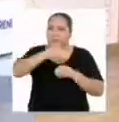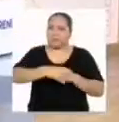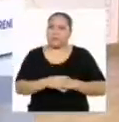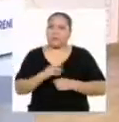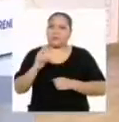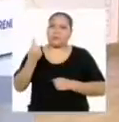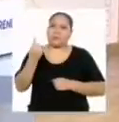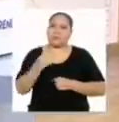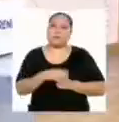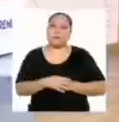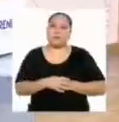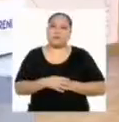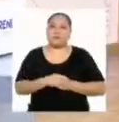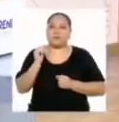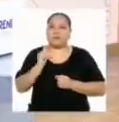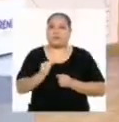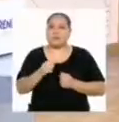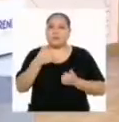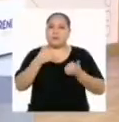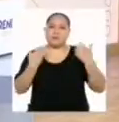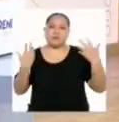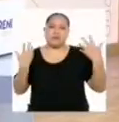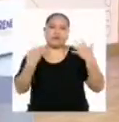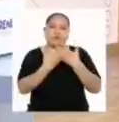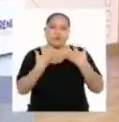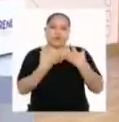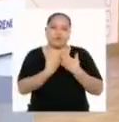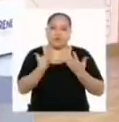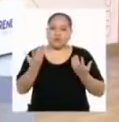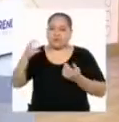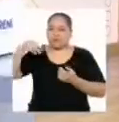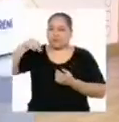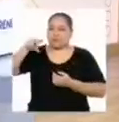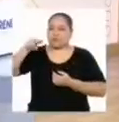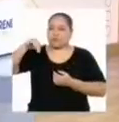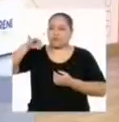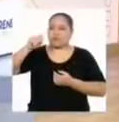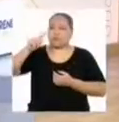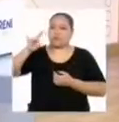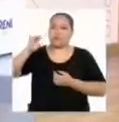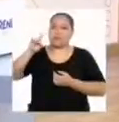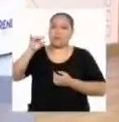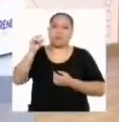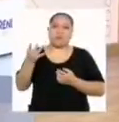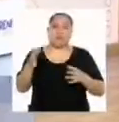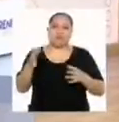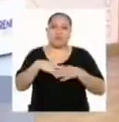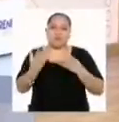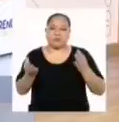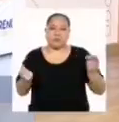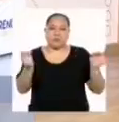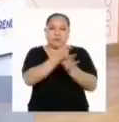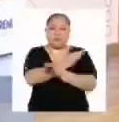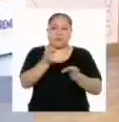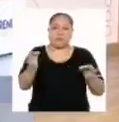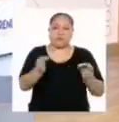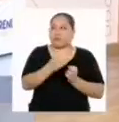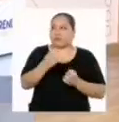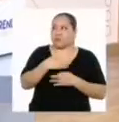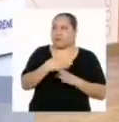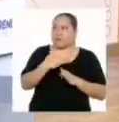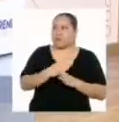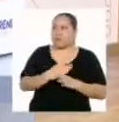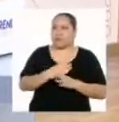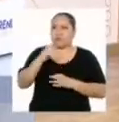Primero, hemos establecido qué relación existe entre las magnitudes para luego transformarlas en expresiones algebraicas que incluyen